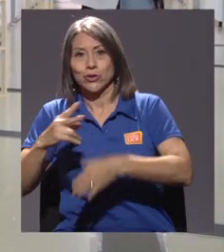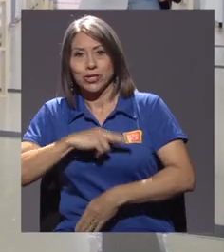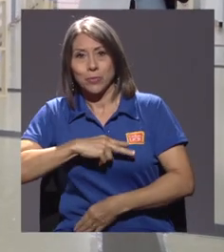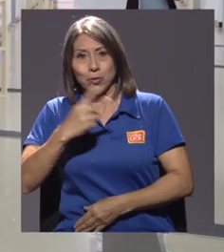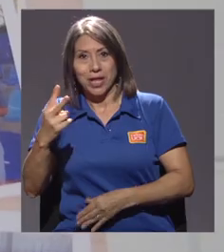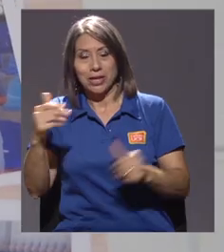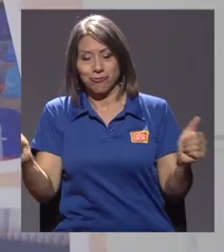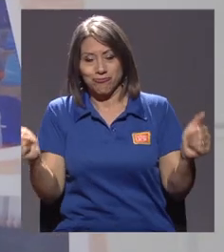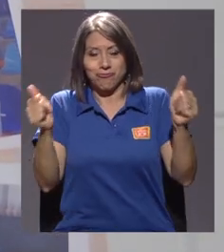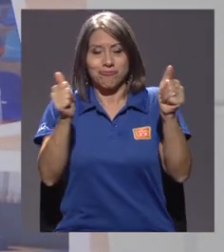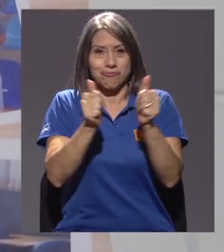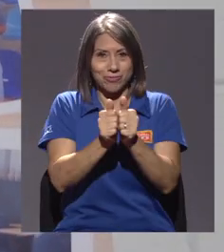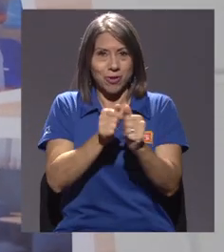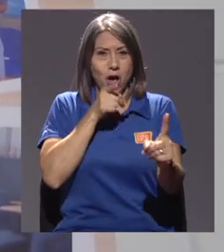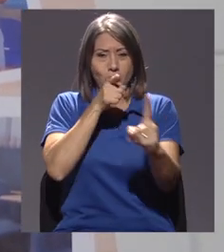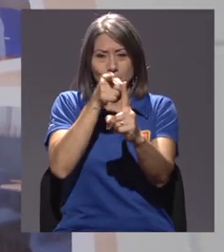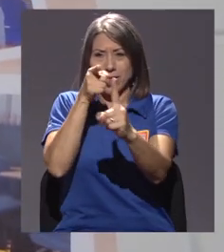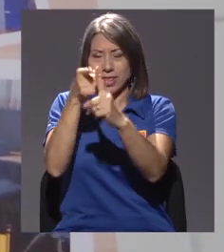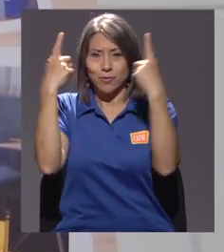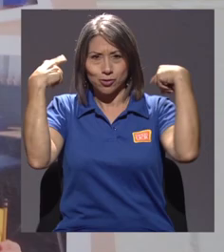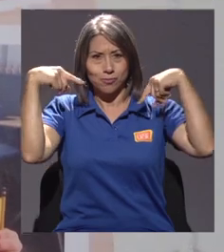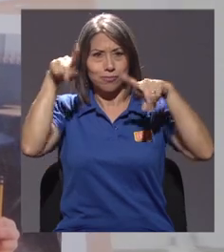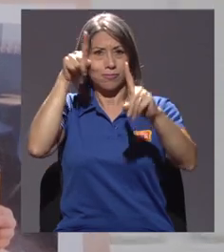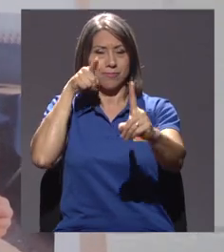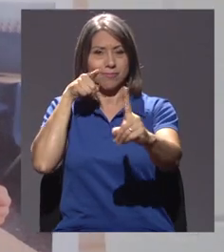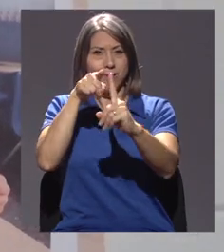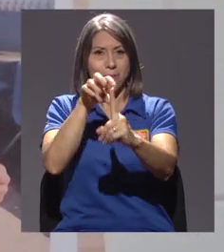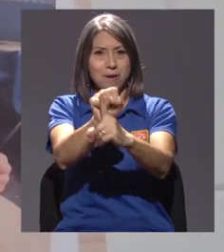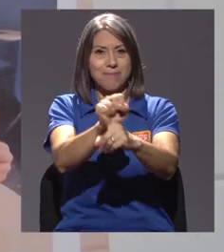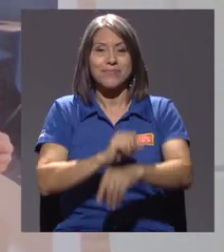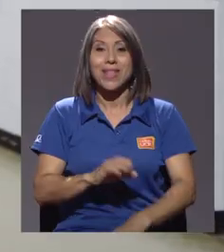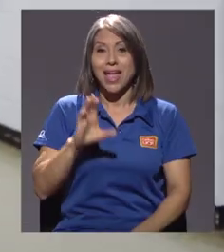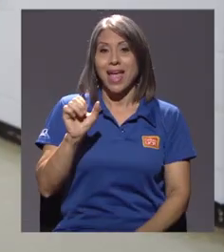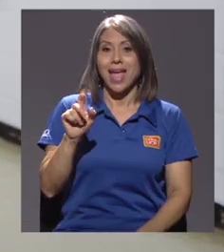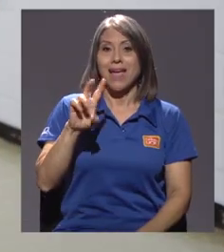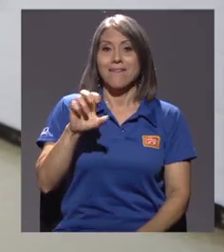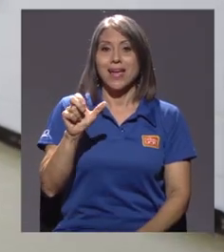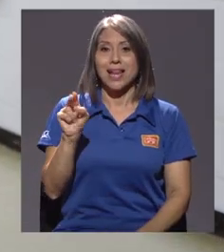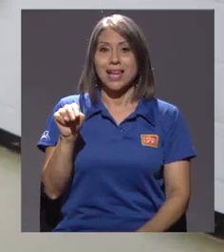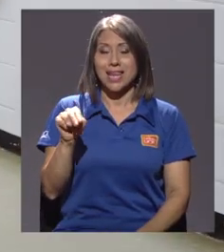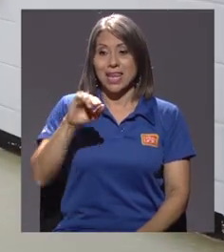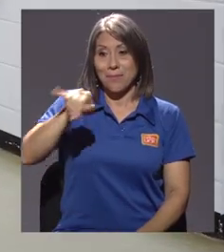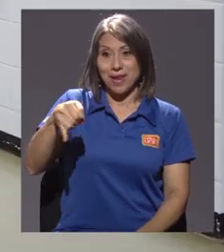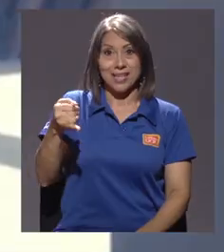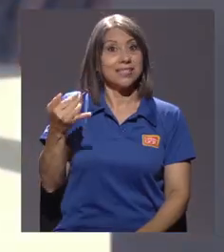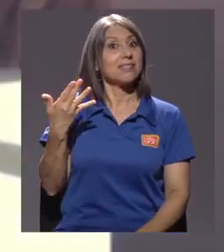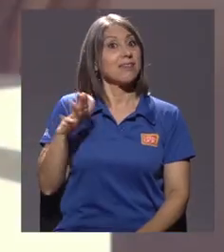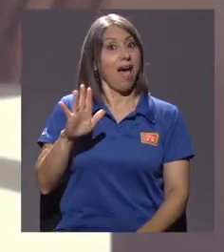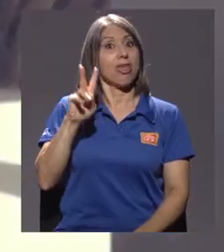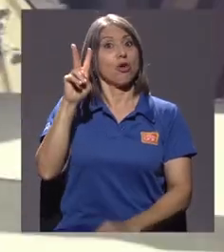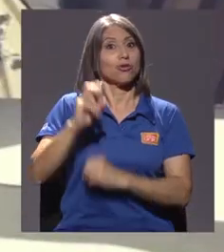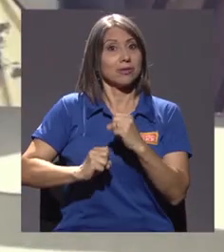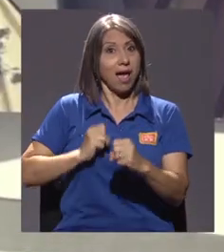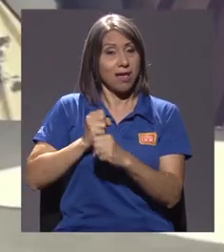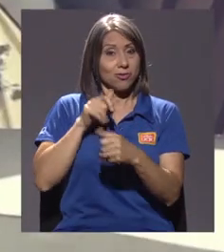conjunto han hecho realidad los objetivos propuestos por este programa. Evelyn Jiménez ya tiene dos años de ser estudiante de PROIN y ha